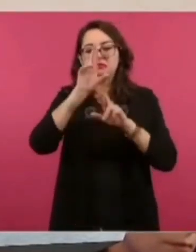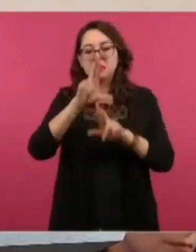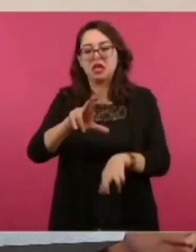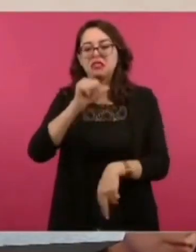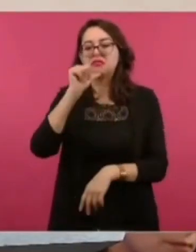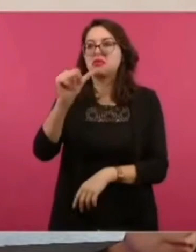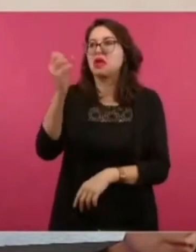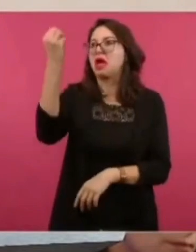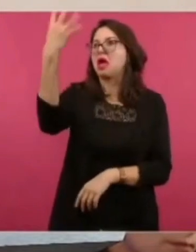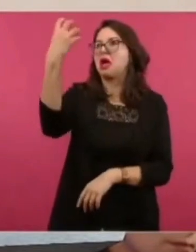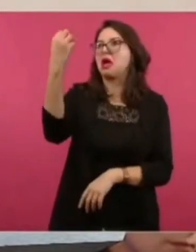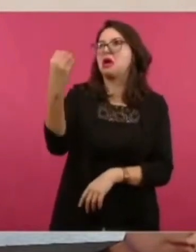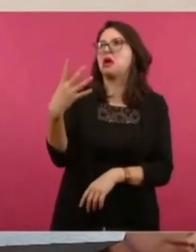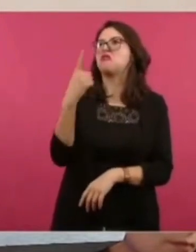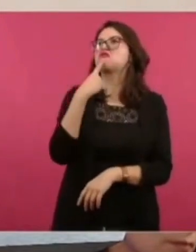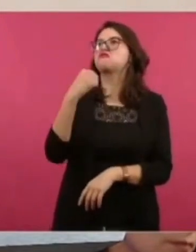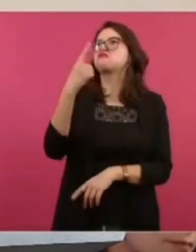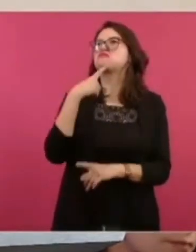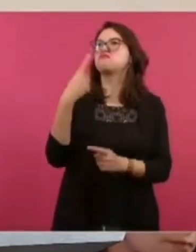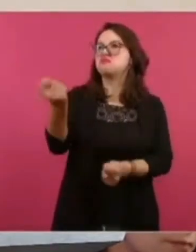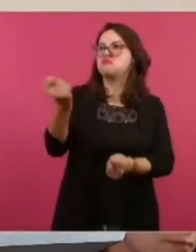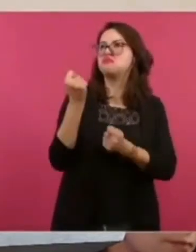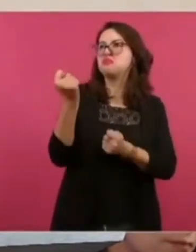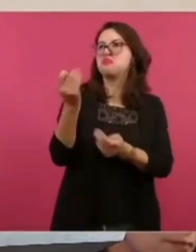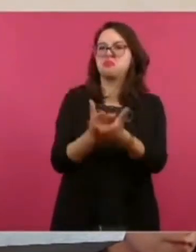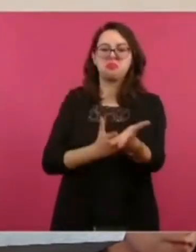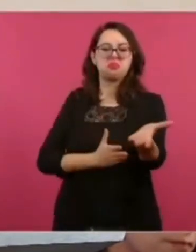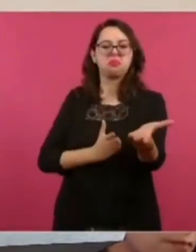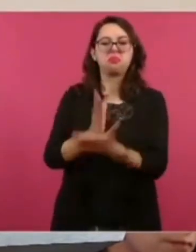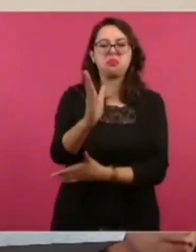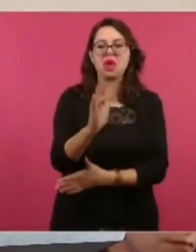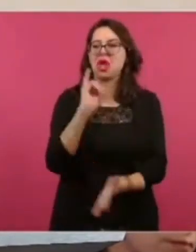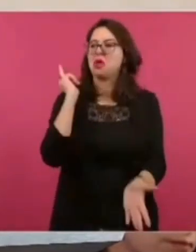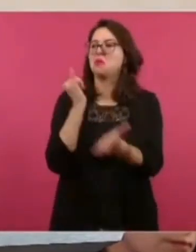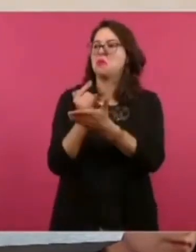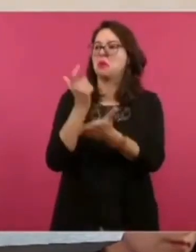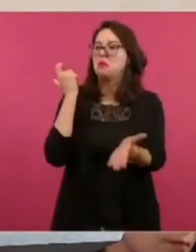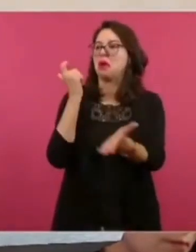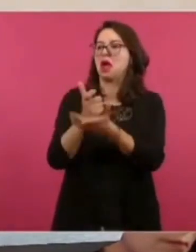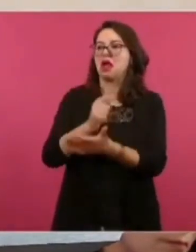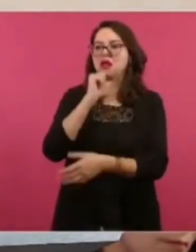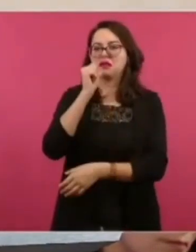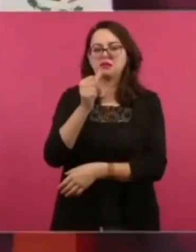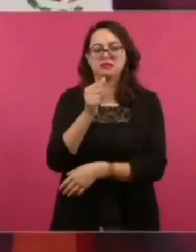pasa a los altos, evade impuestos. ¿Quién evade impuestos?